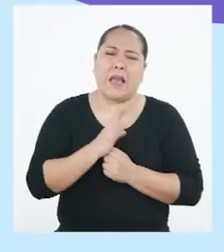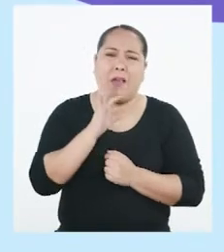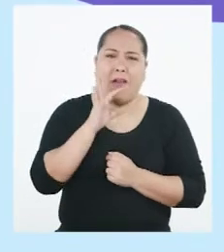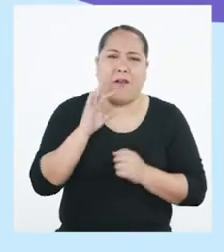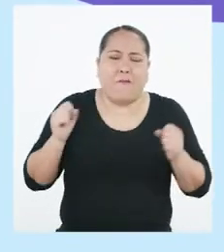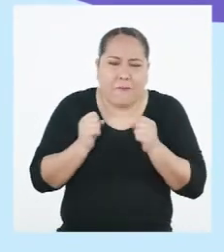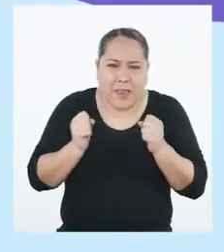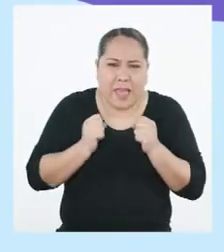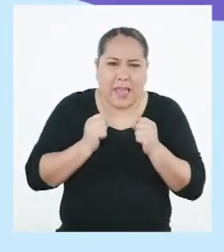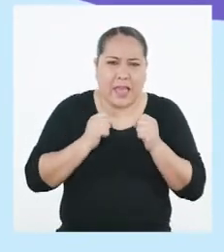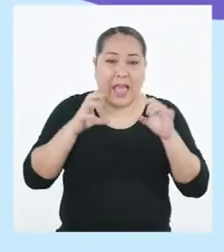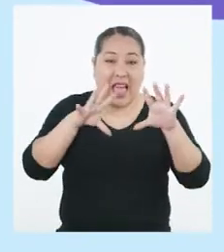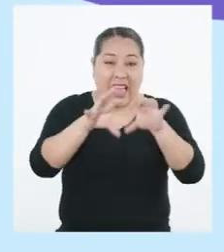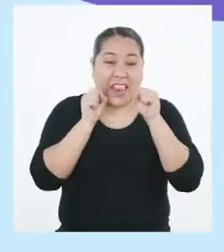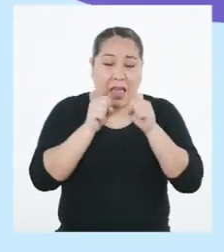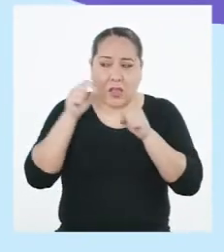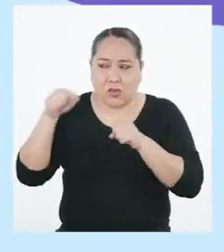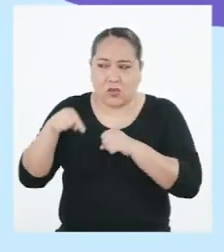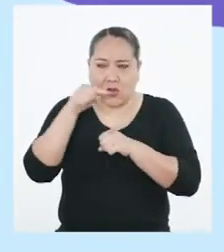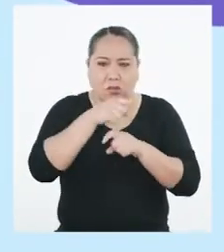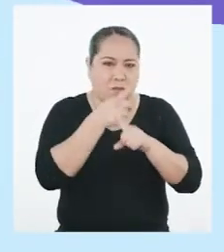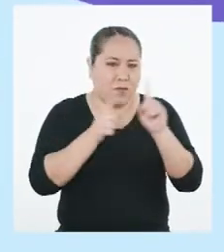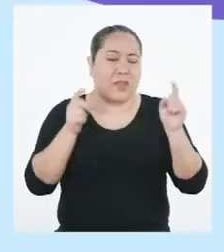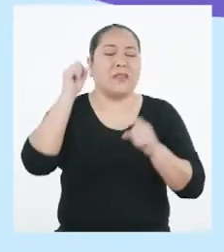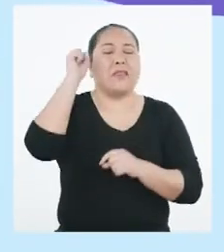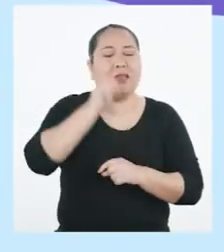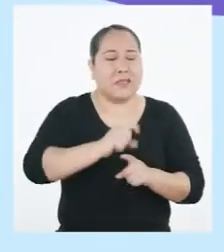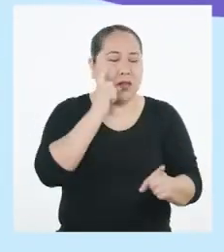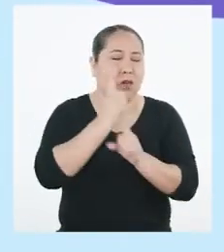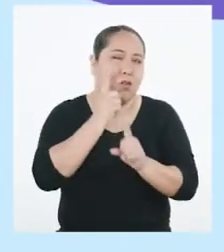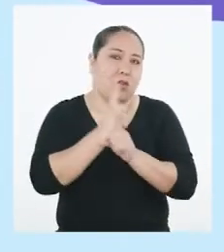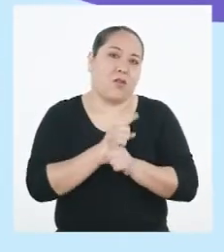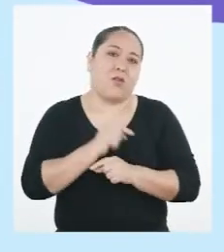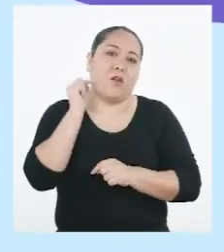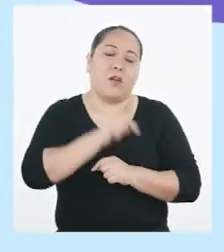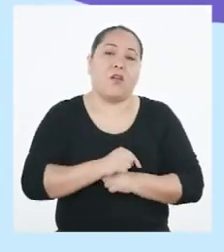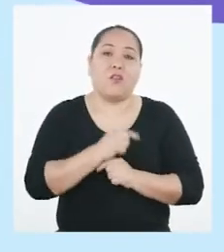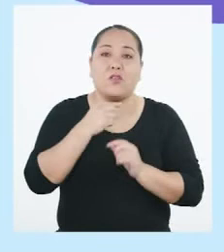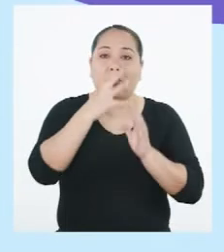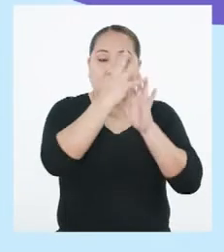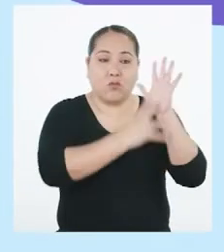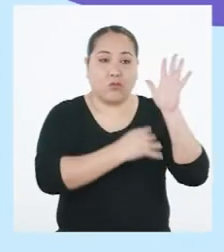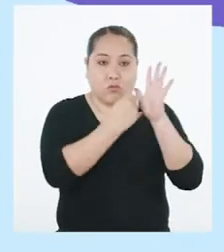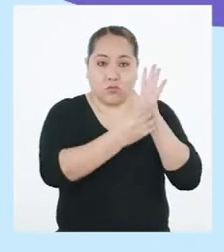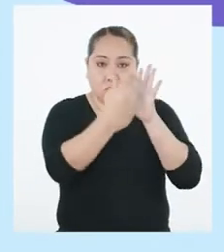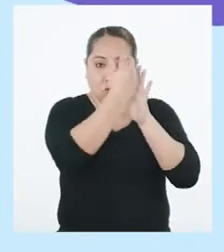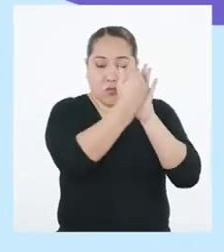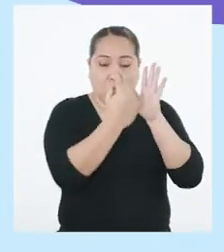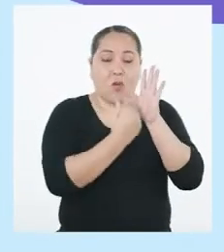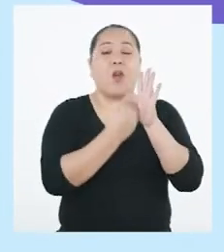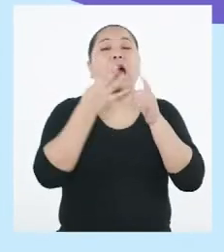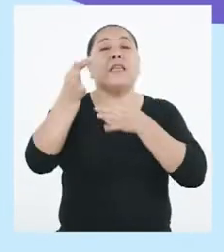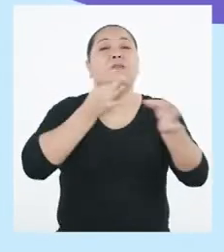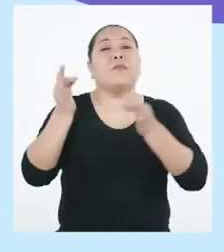friaje y las heladas son fenómenos distintos. Exacto, justo aquí tengo un cuadro que explica mejor la